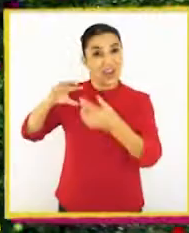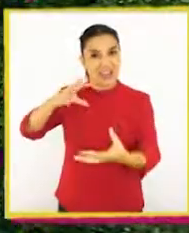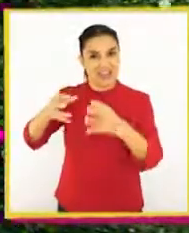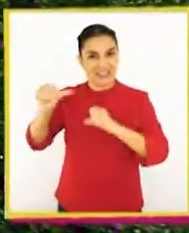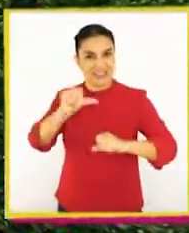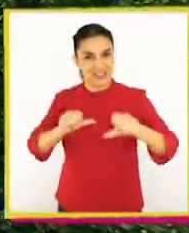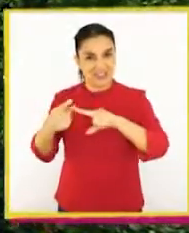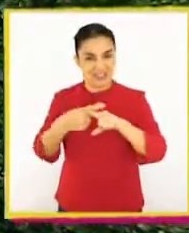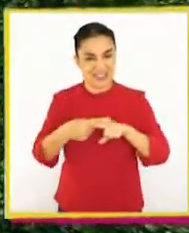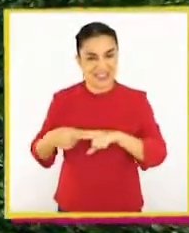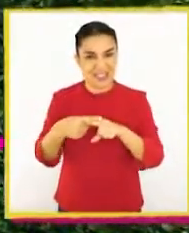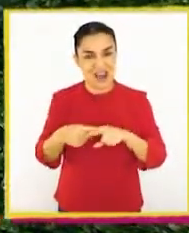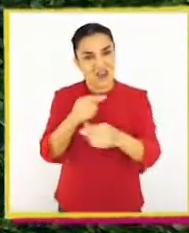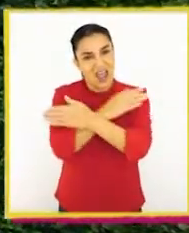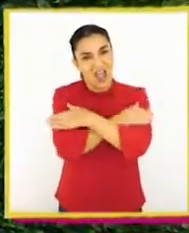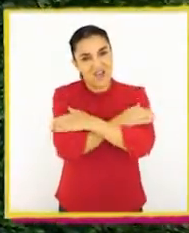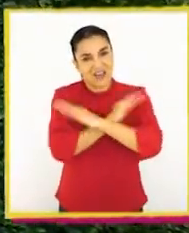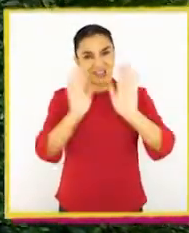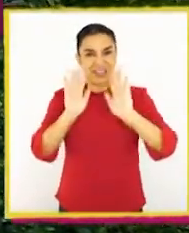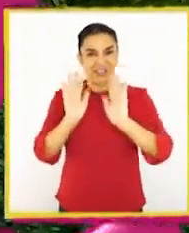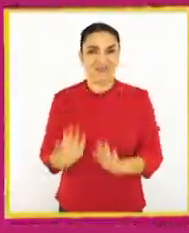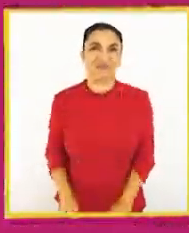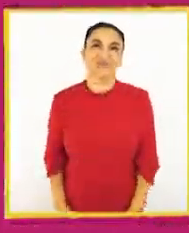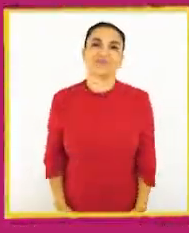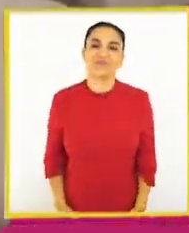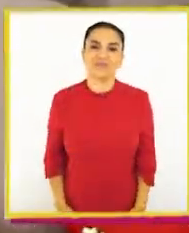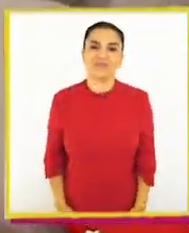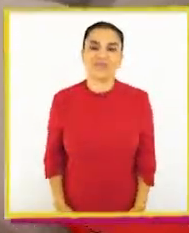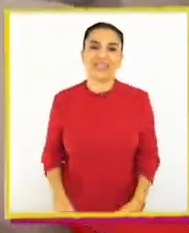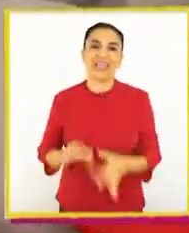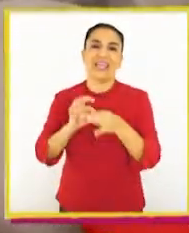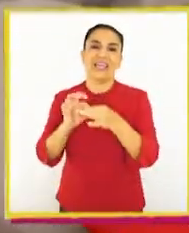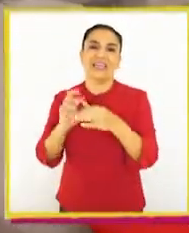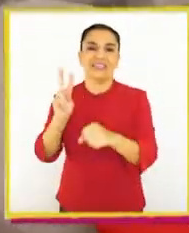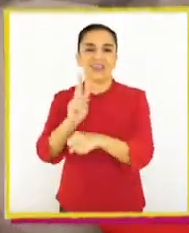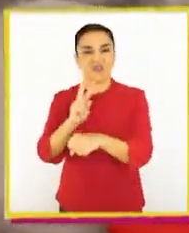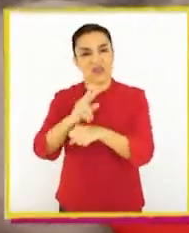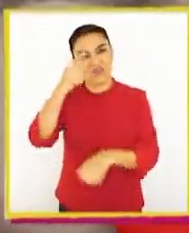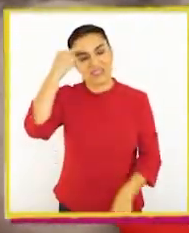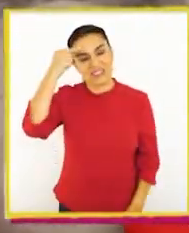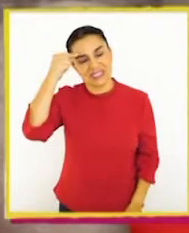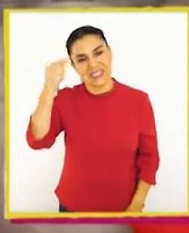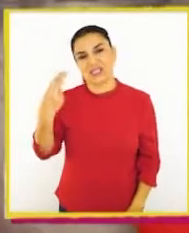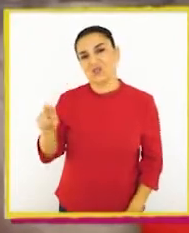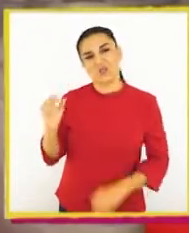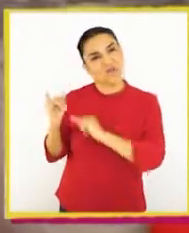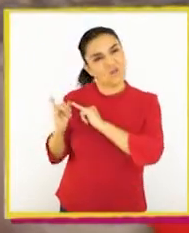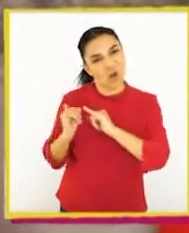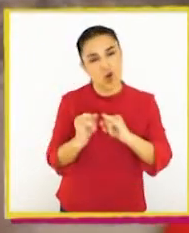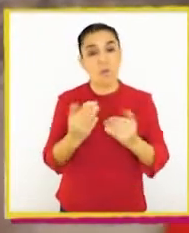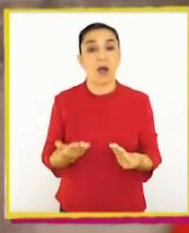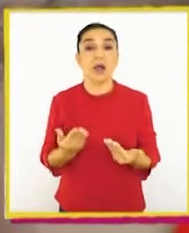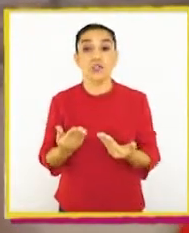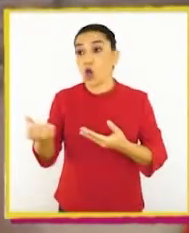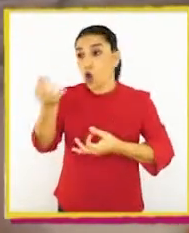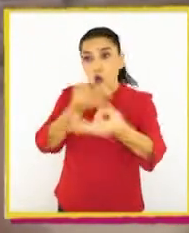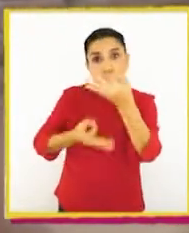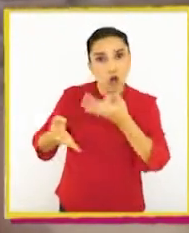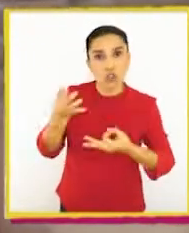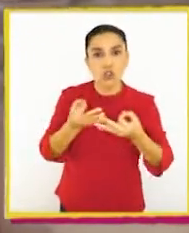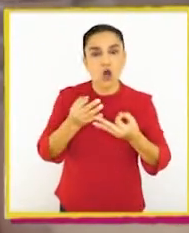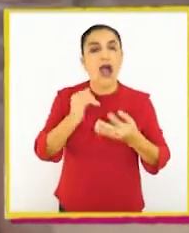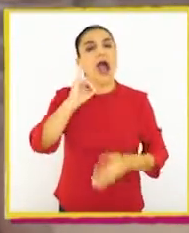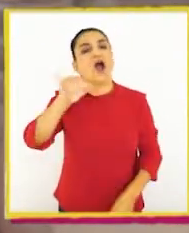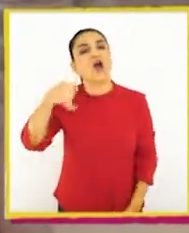Geografía y Ciencias Sociales. Un abrazo. ¡Chao, chao! Gracias, profe César, por toda la información. Con lo que nos contó